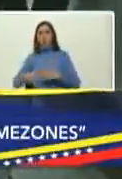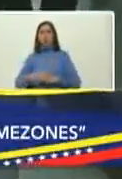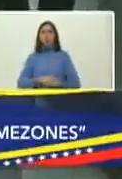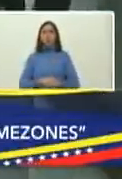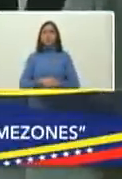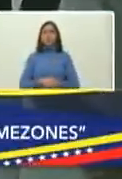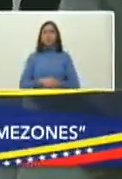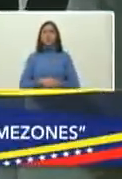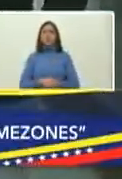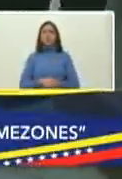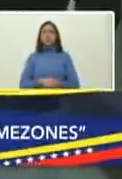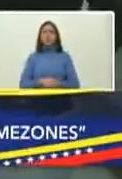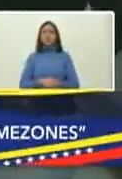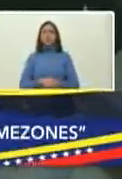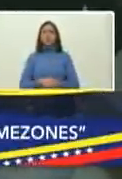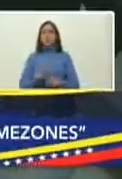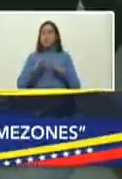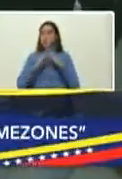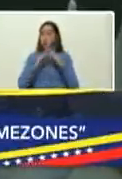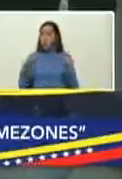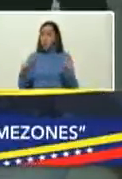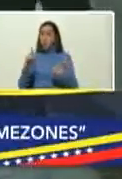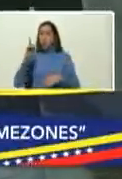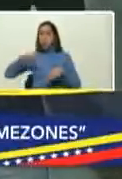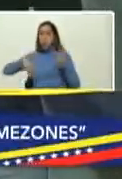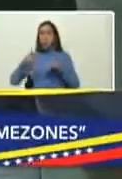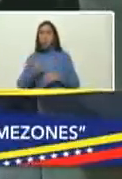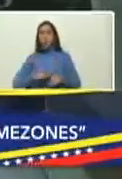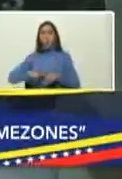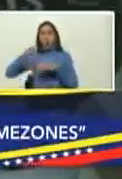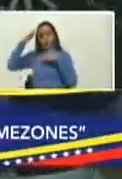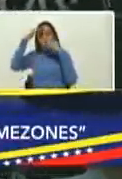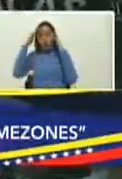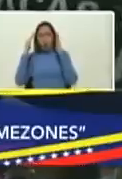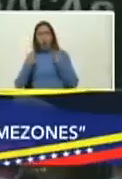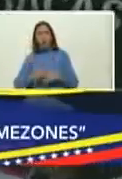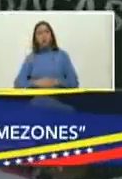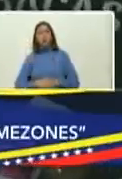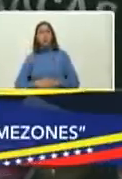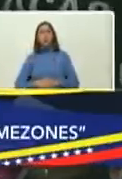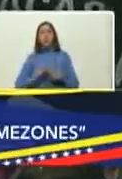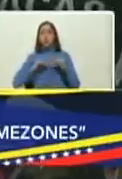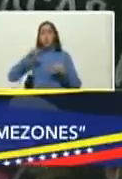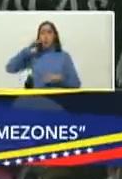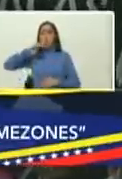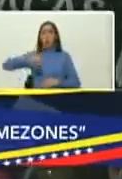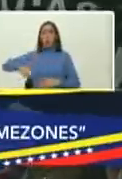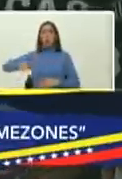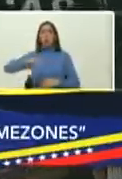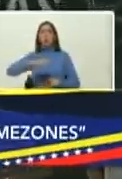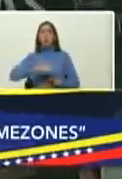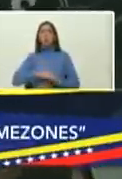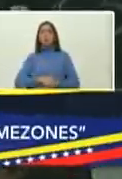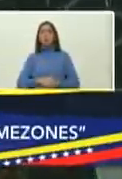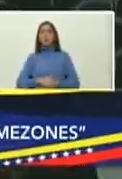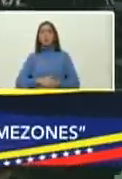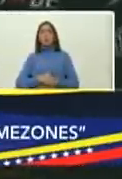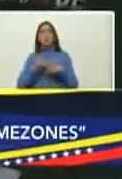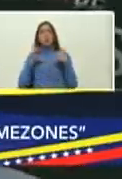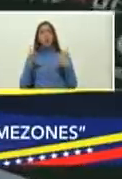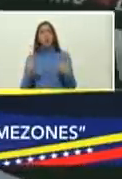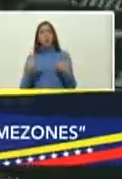2 y tenemos dentro de estos ASIC 11 consultorios para garantizar la atención de toda nuestra población aquí en este momento